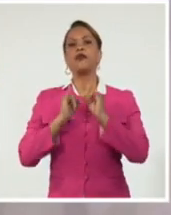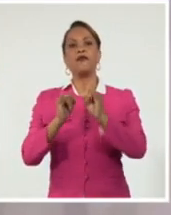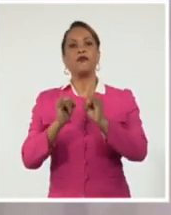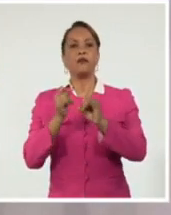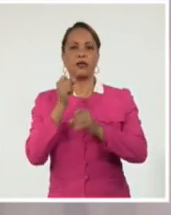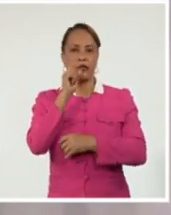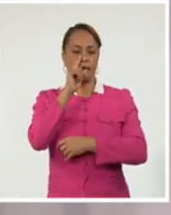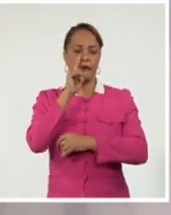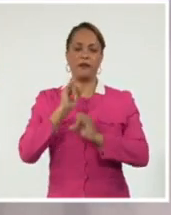yo me despido. Buenas noches.